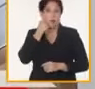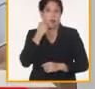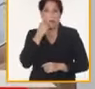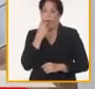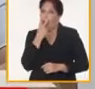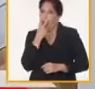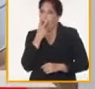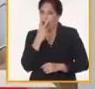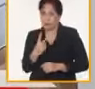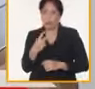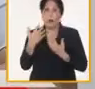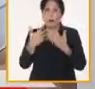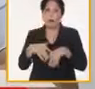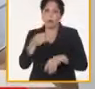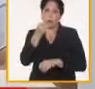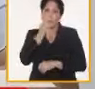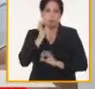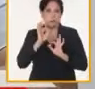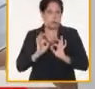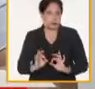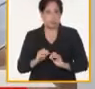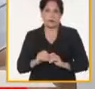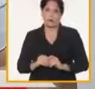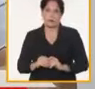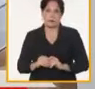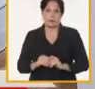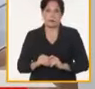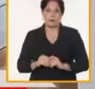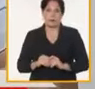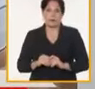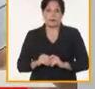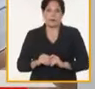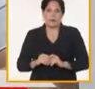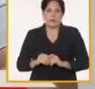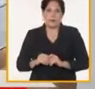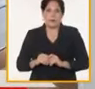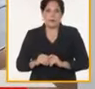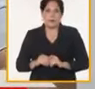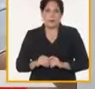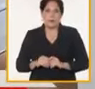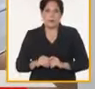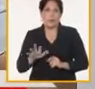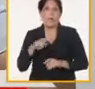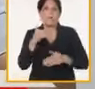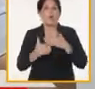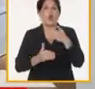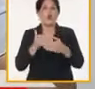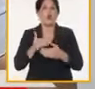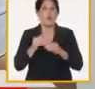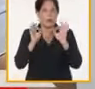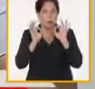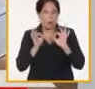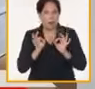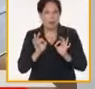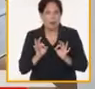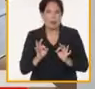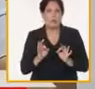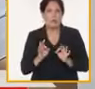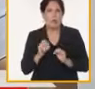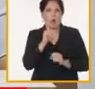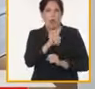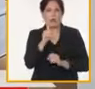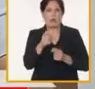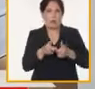atención especial a este tema de la producción de alimentos hay que decir que todo el proceso orgánico del onceno